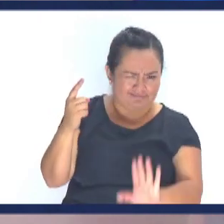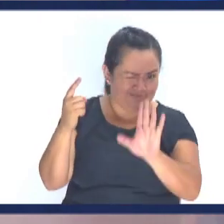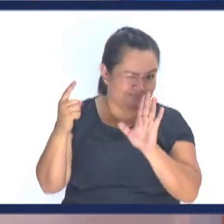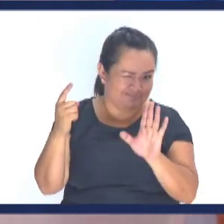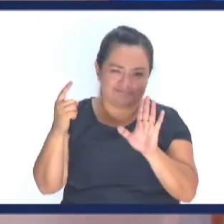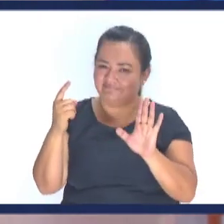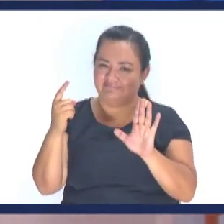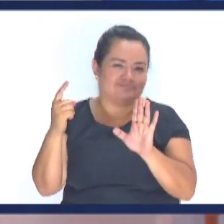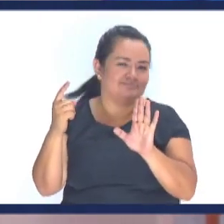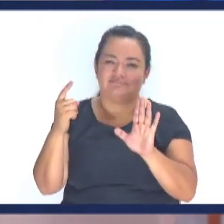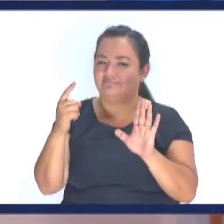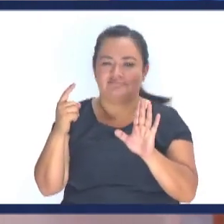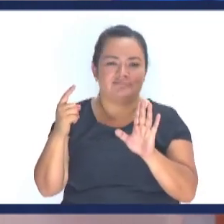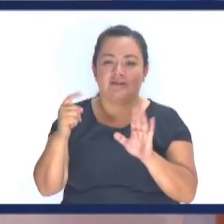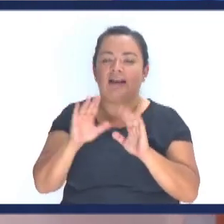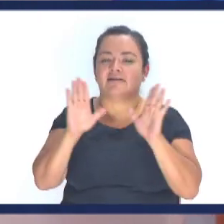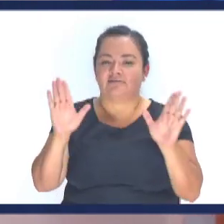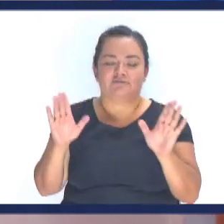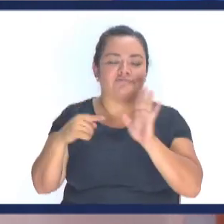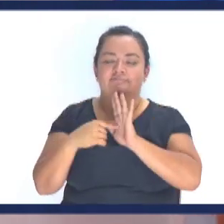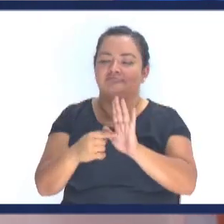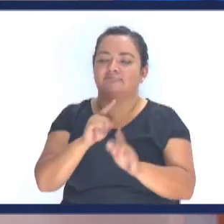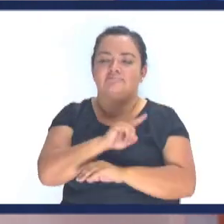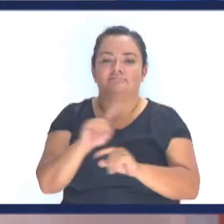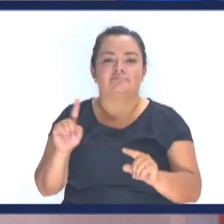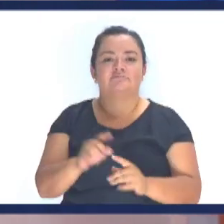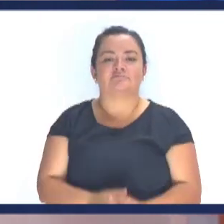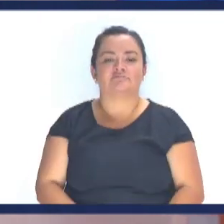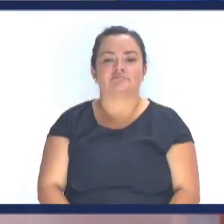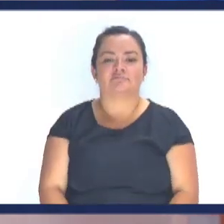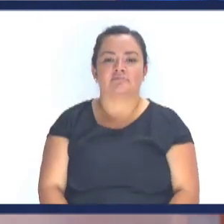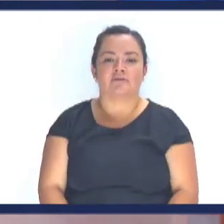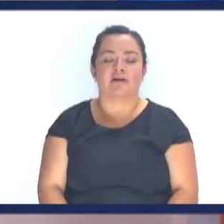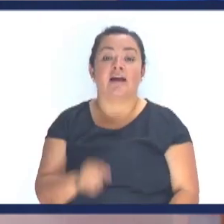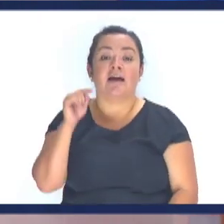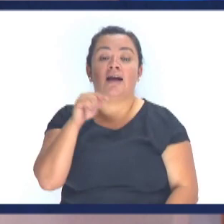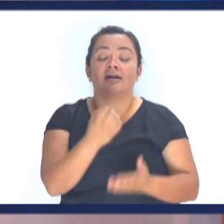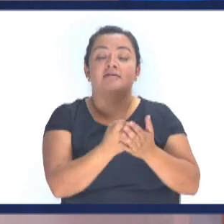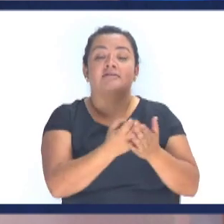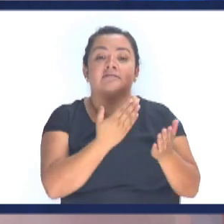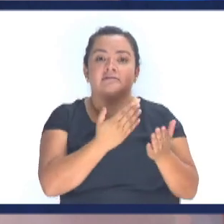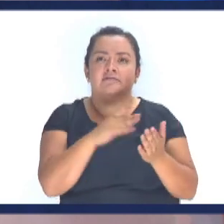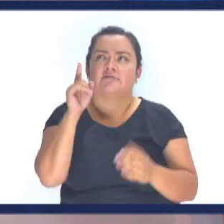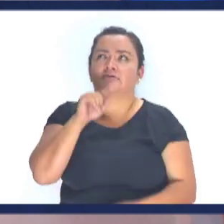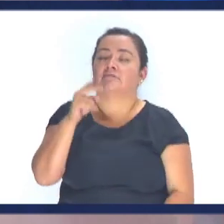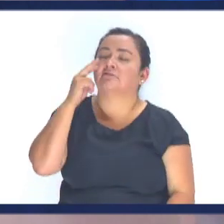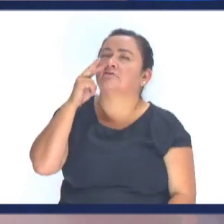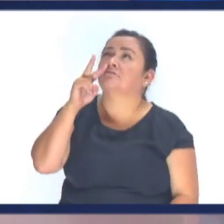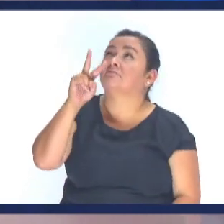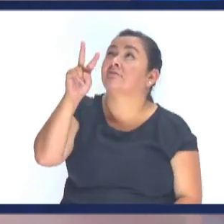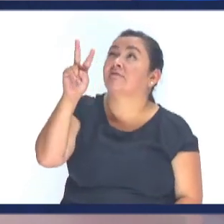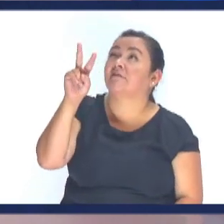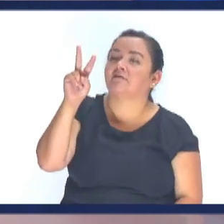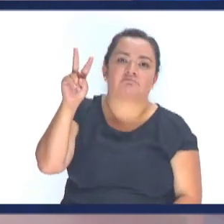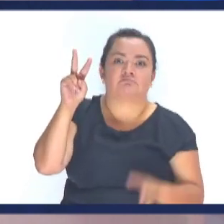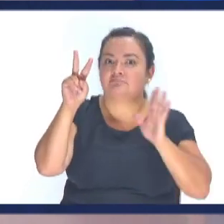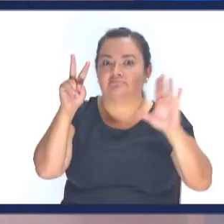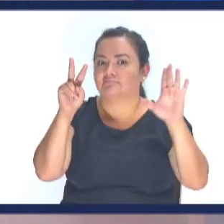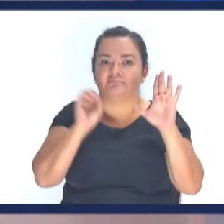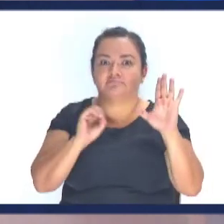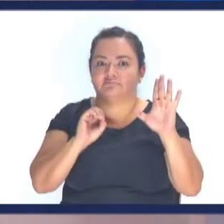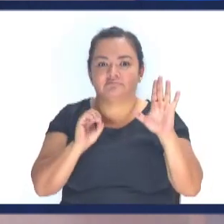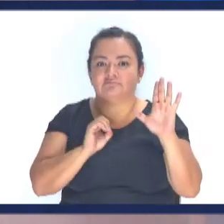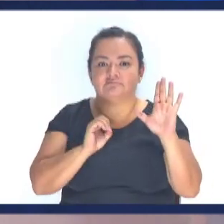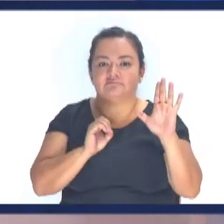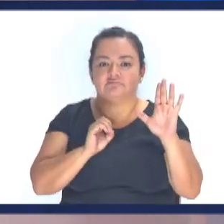cielos Tal vez Amén Pero en el Señor Jesús Ahí te está diciendo La palabra Que Dios no lo vio Nadie jamás ¿Qué estás hablando?